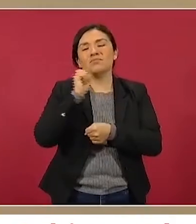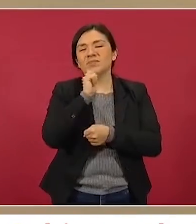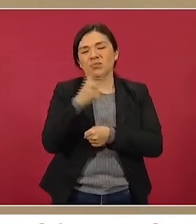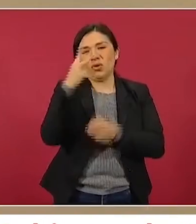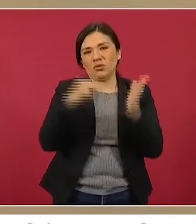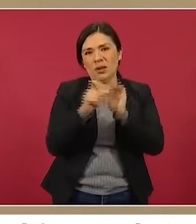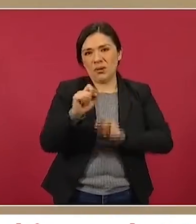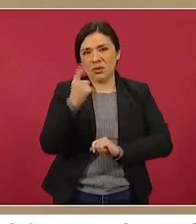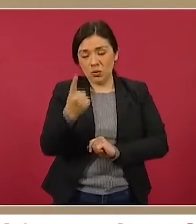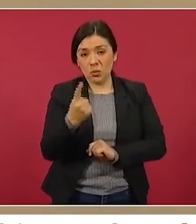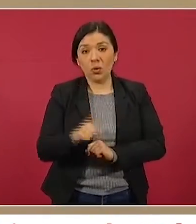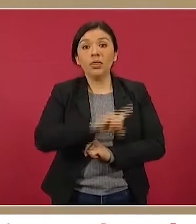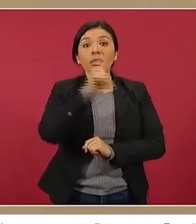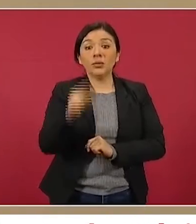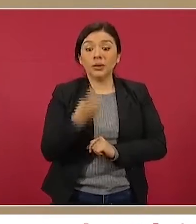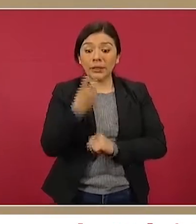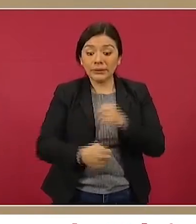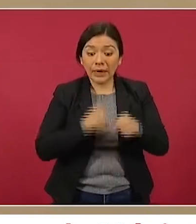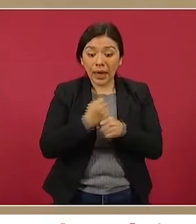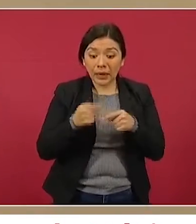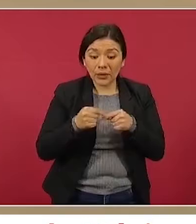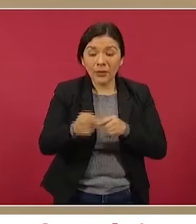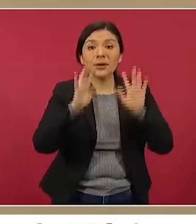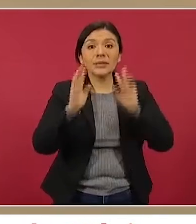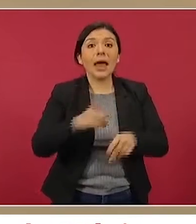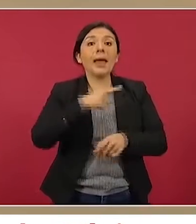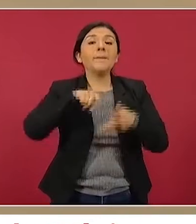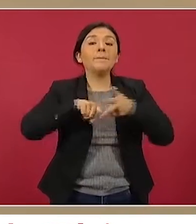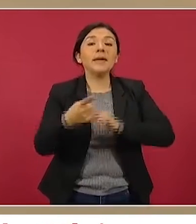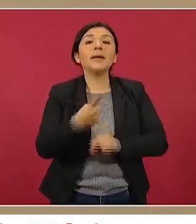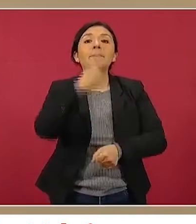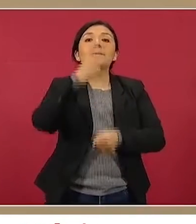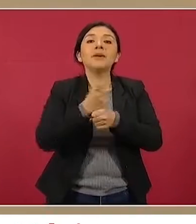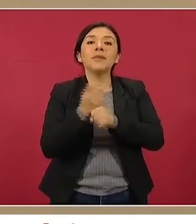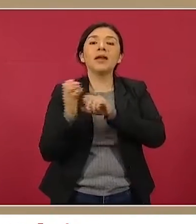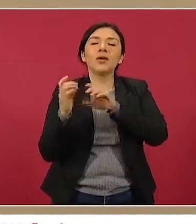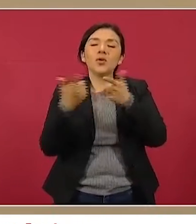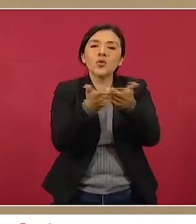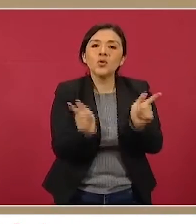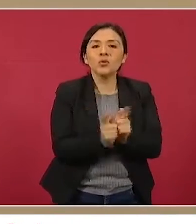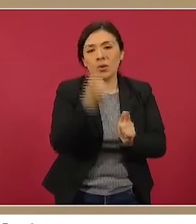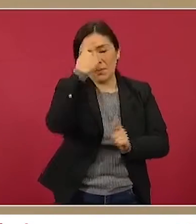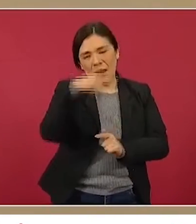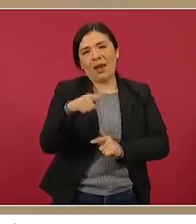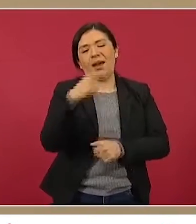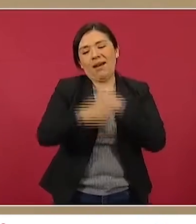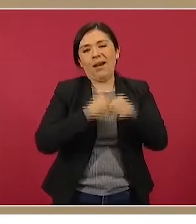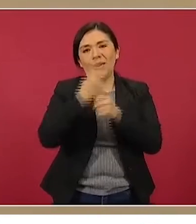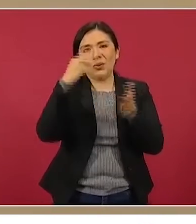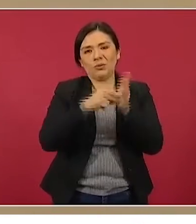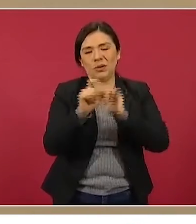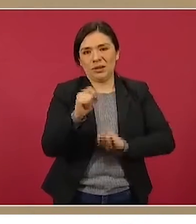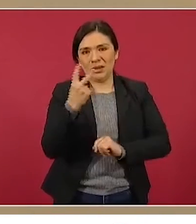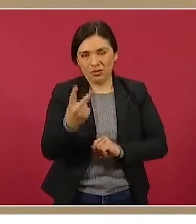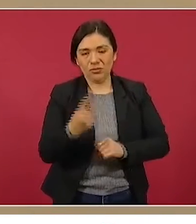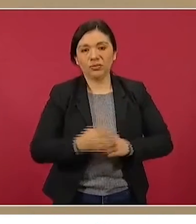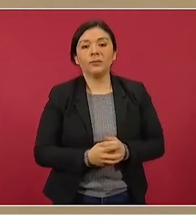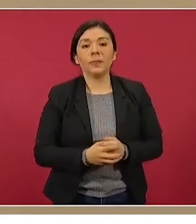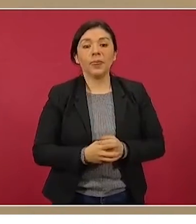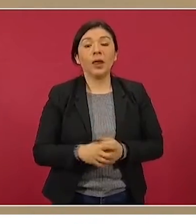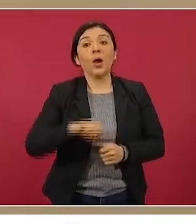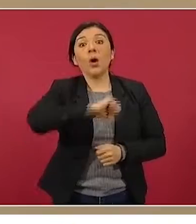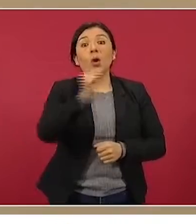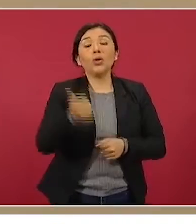Y ya este año iniciamos con el primer escalón 2022, que tiene 3 mil 165 elementos. El quinto